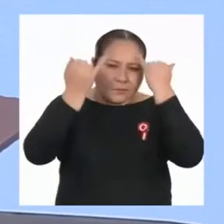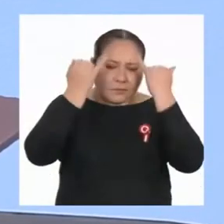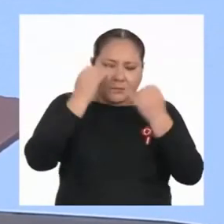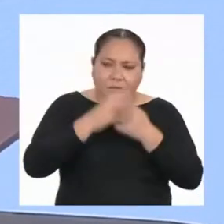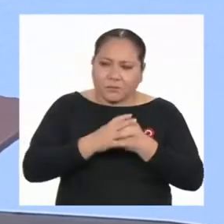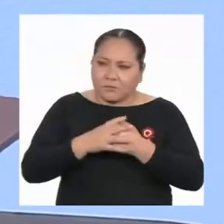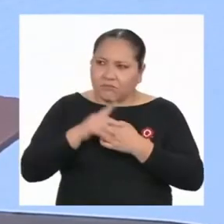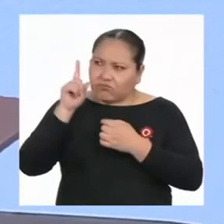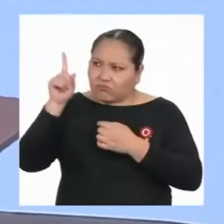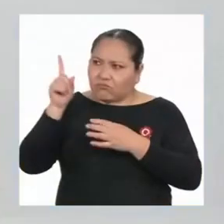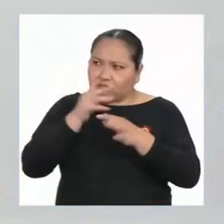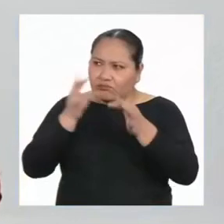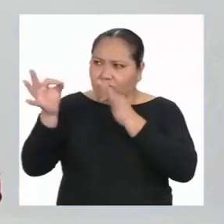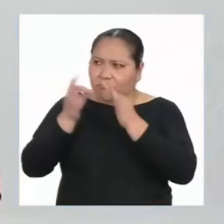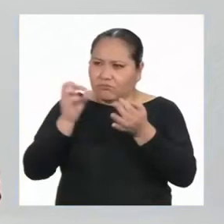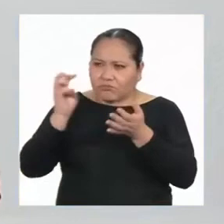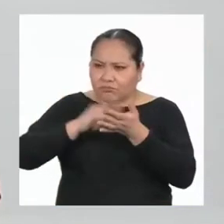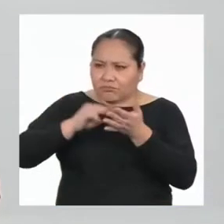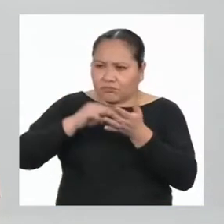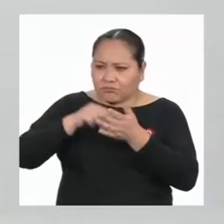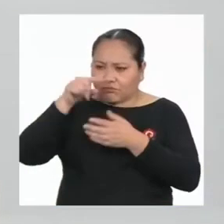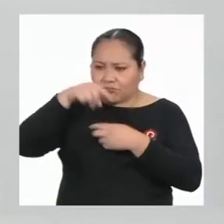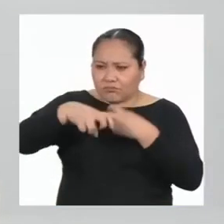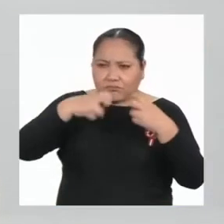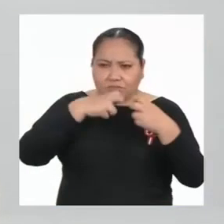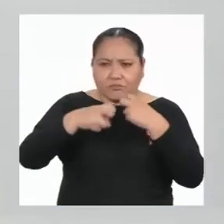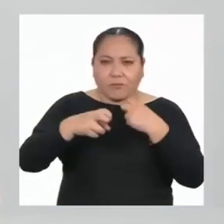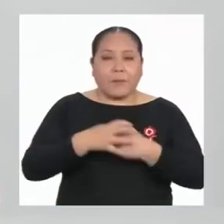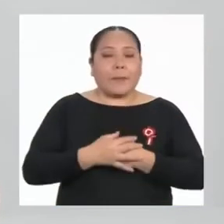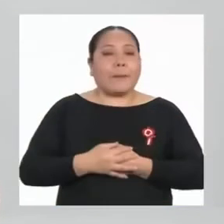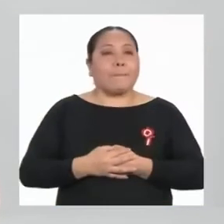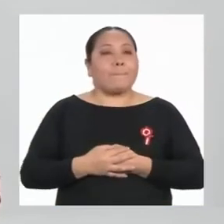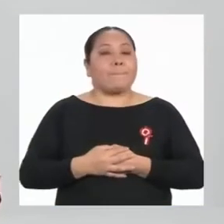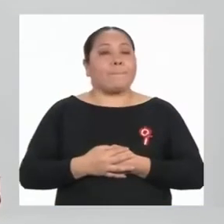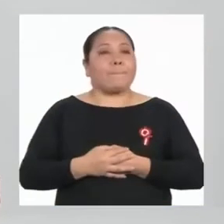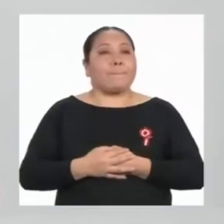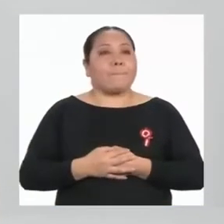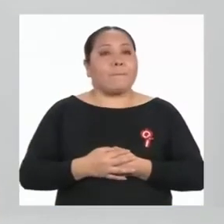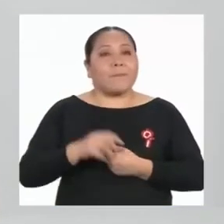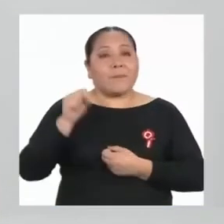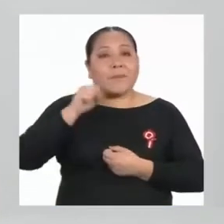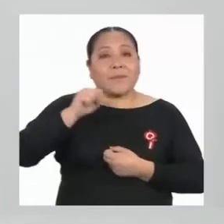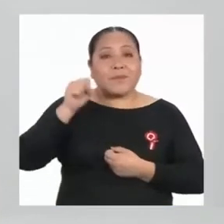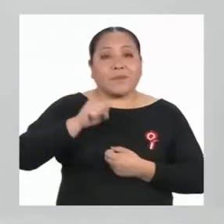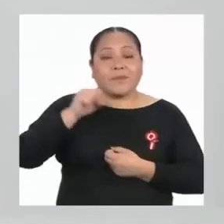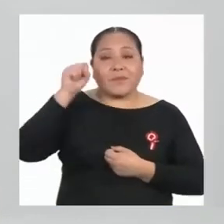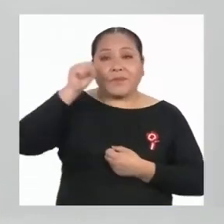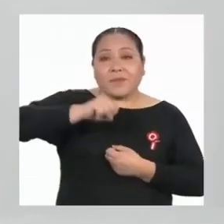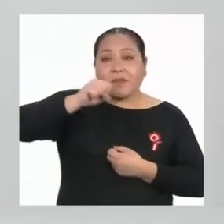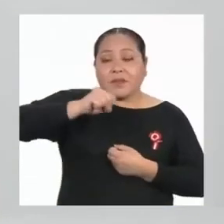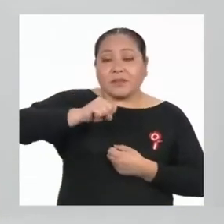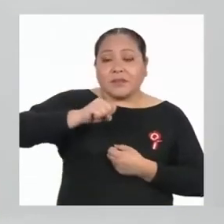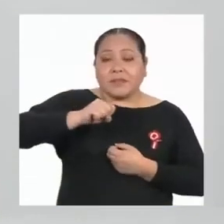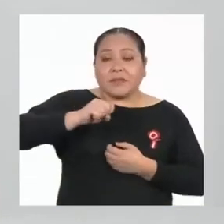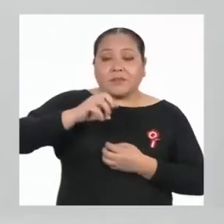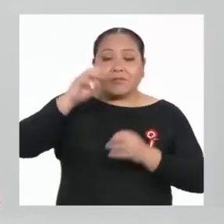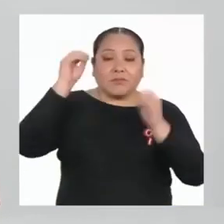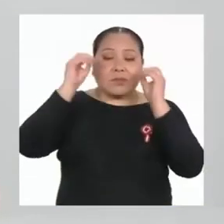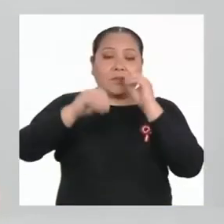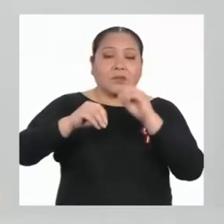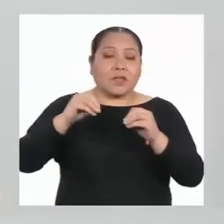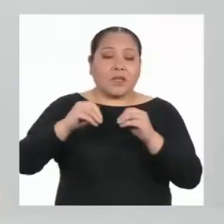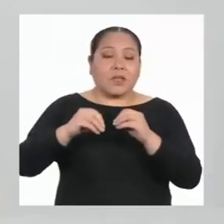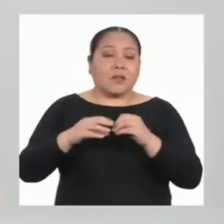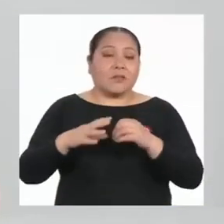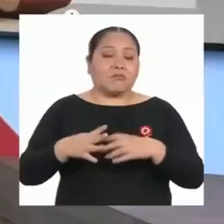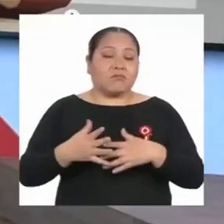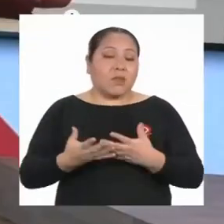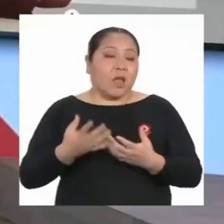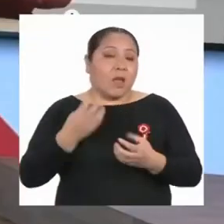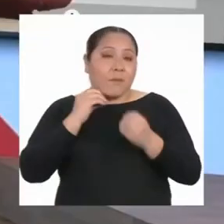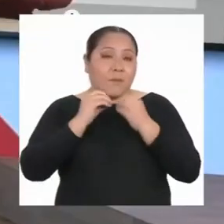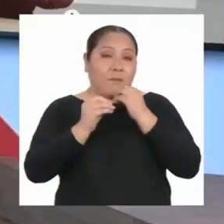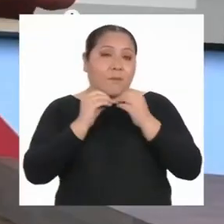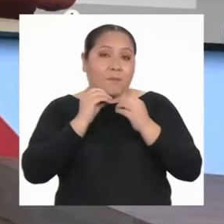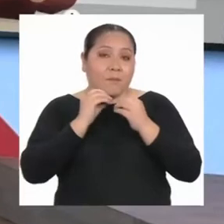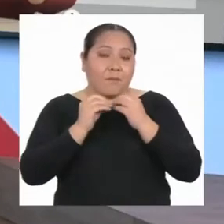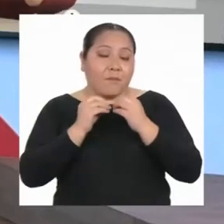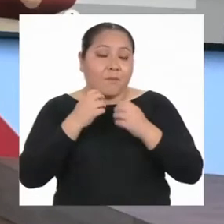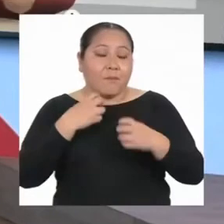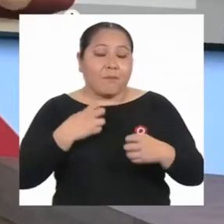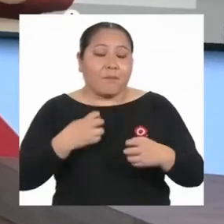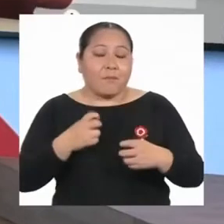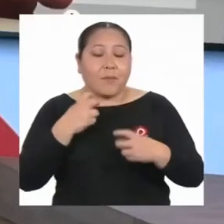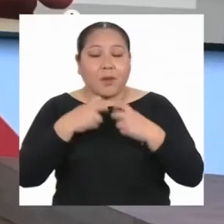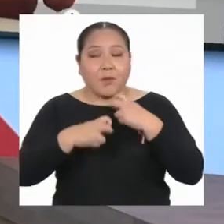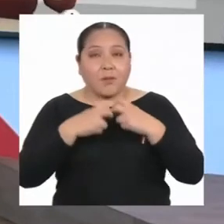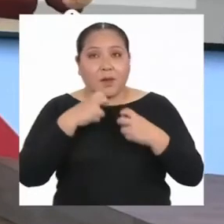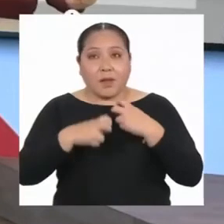sobre esta problemática. Así es. Es necesario plantear nuestra situación significativa. Muchos